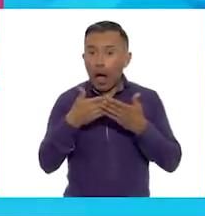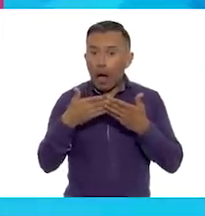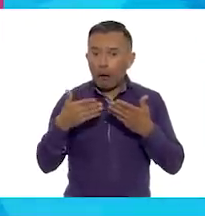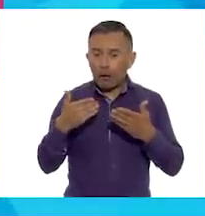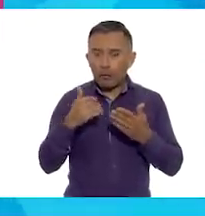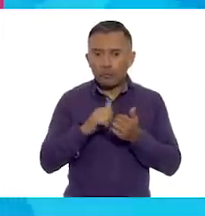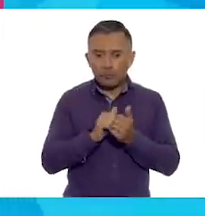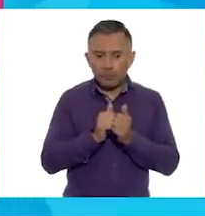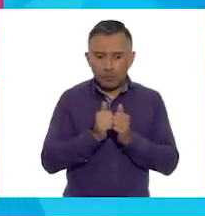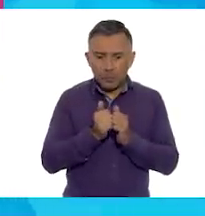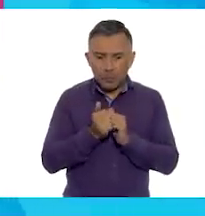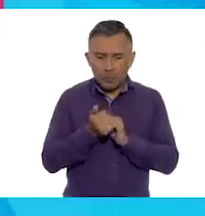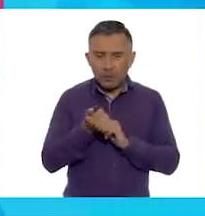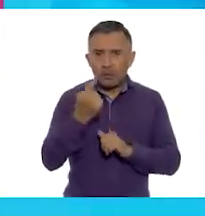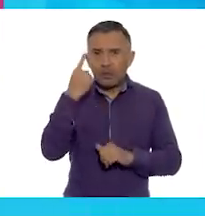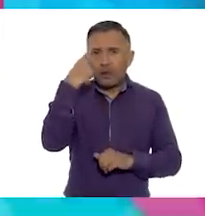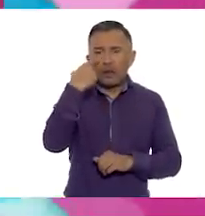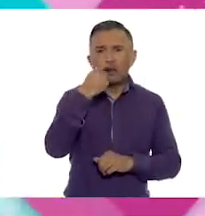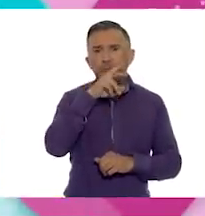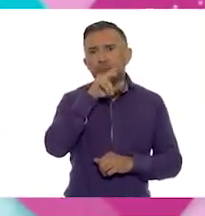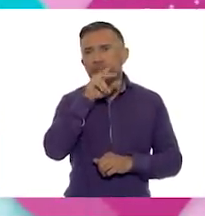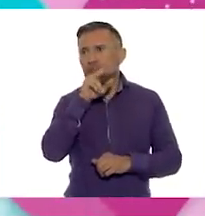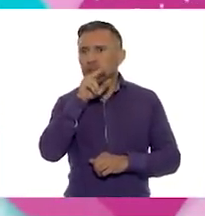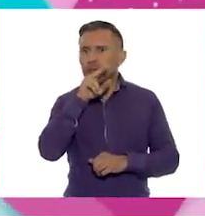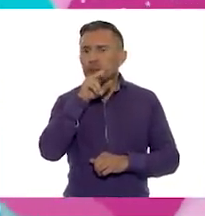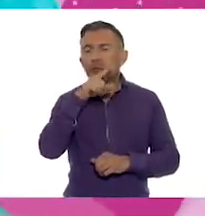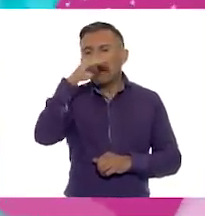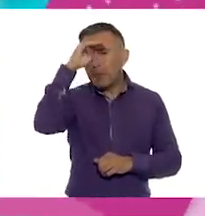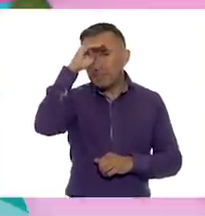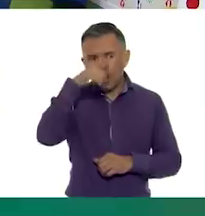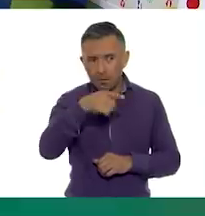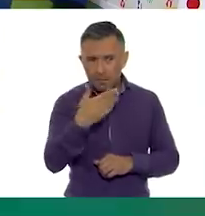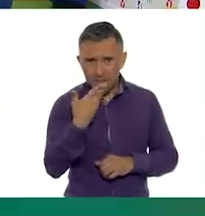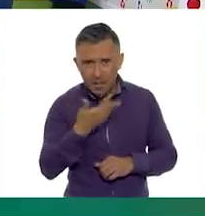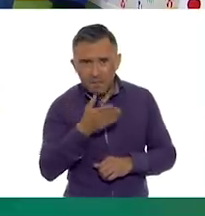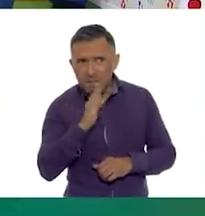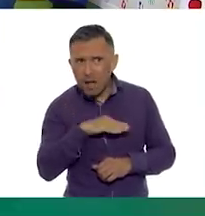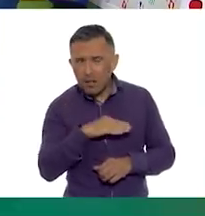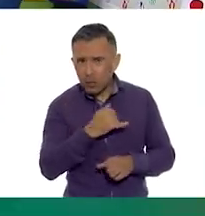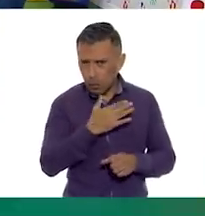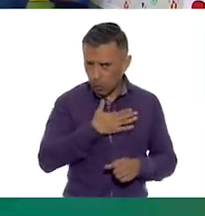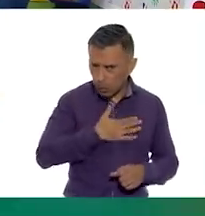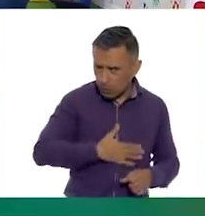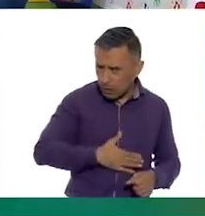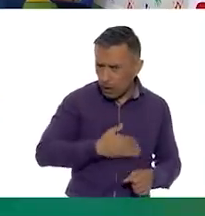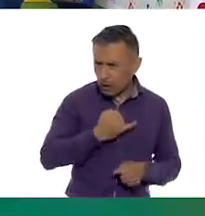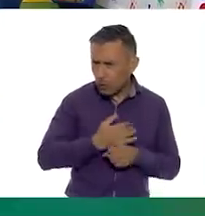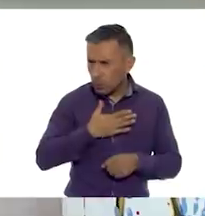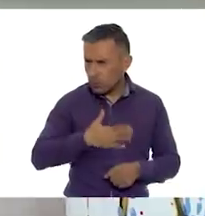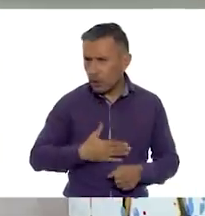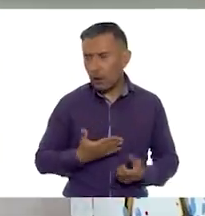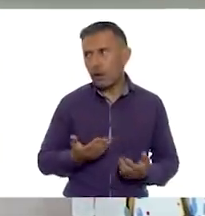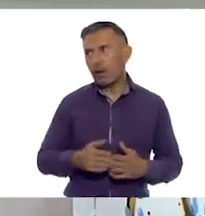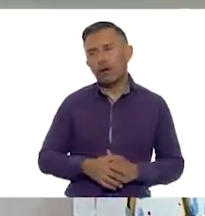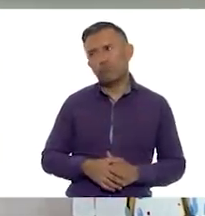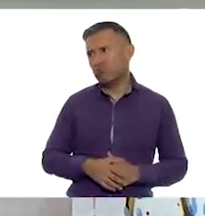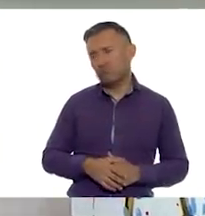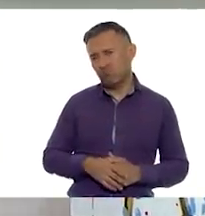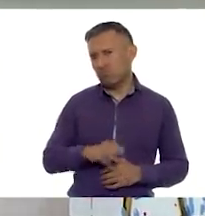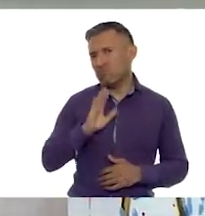en el rostro. ¿Qué piensan? ¿Esta es una situación justa o injusta? ¡Ay! ¡Ay, no! Esta es una situación